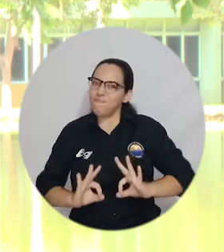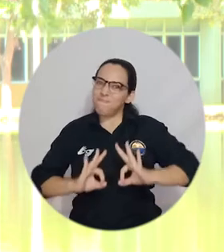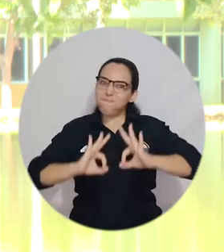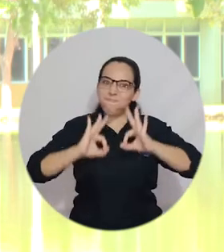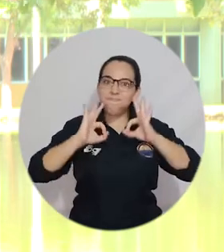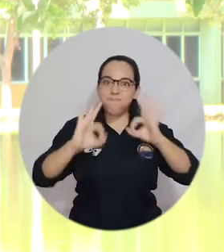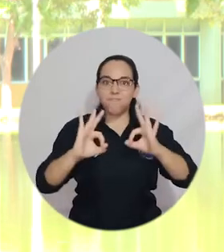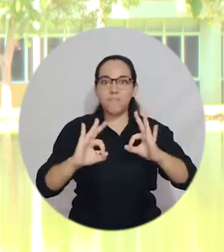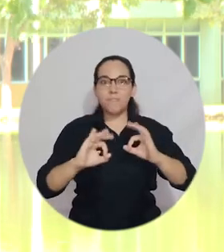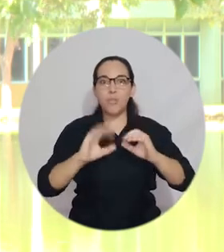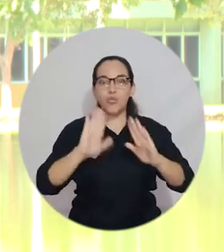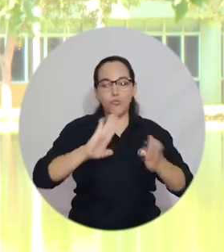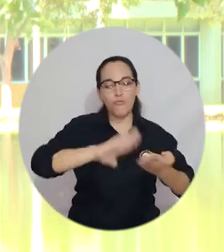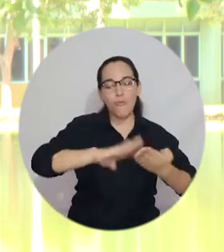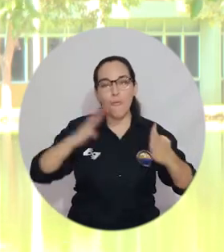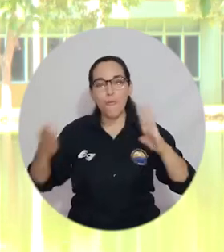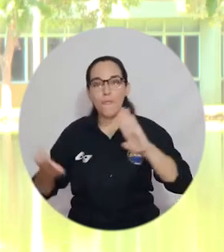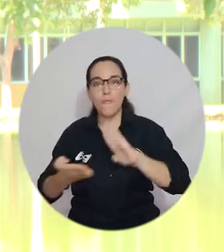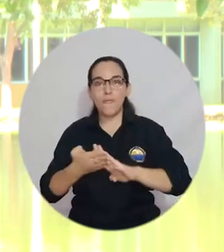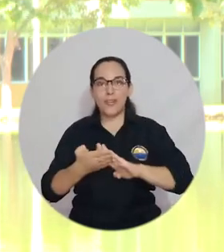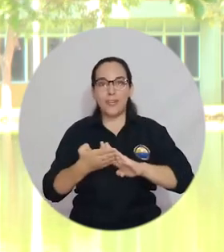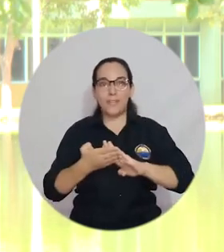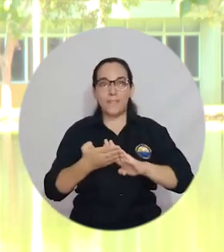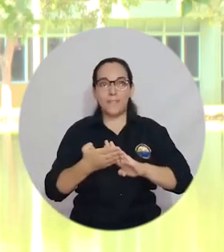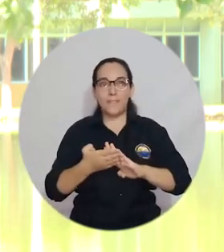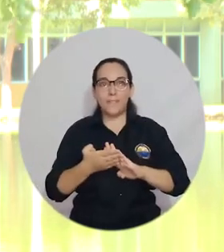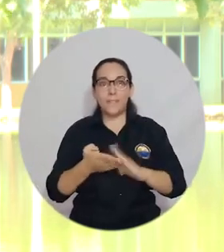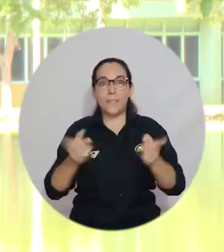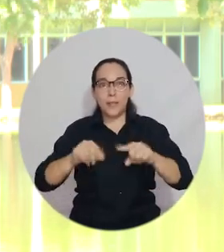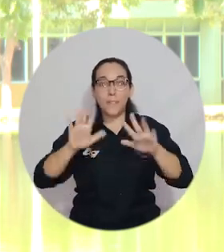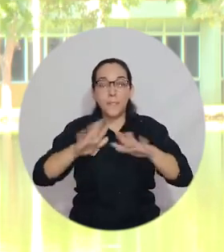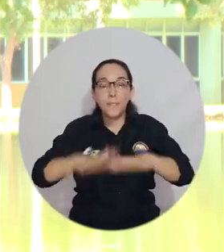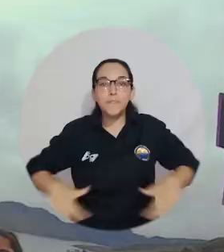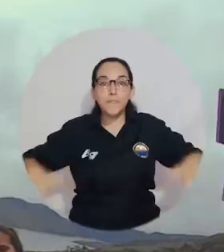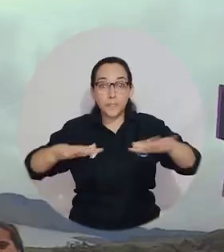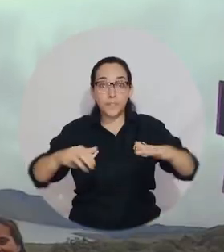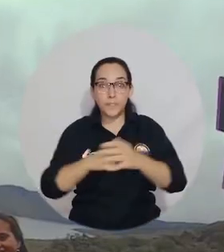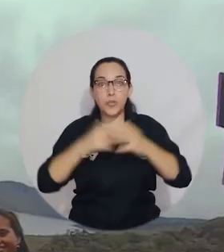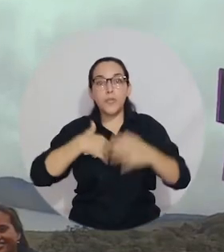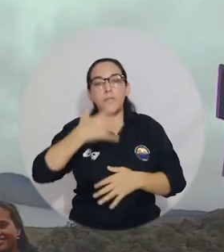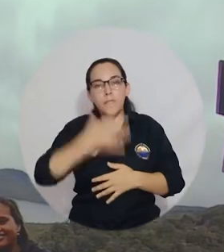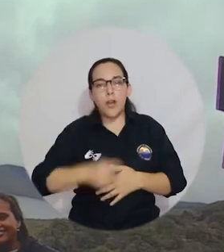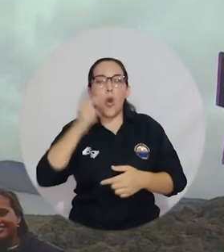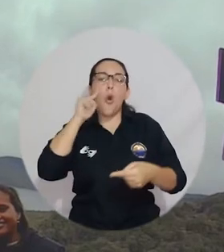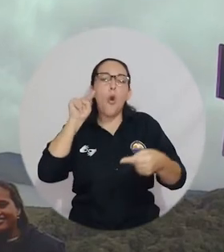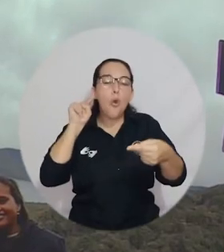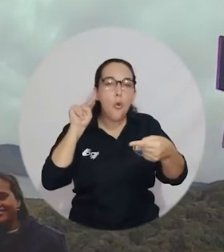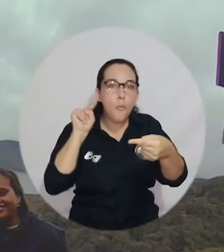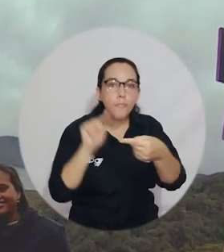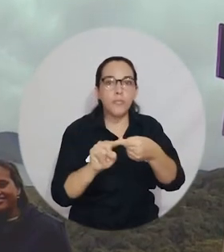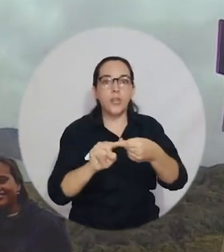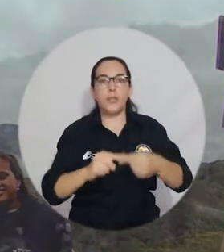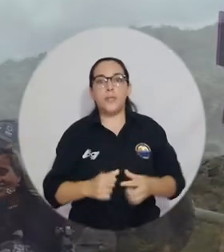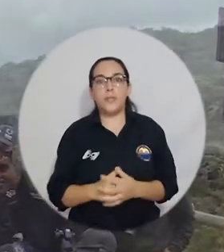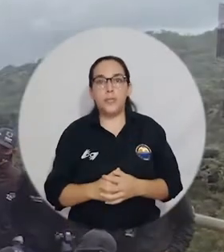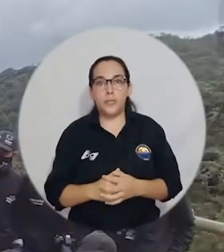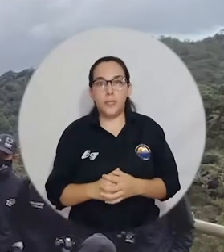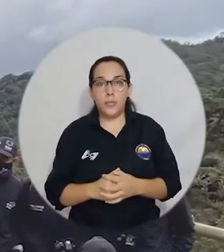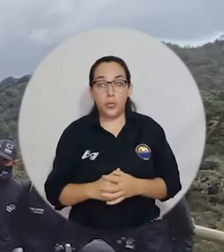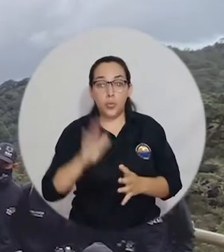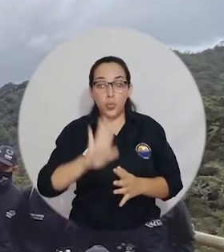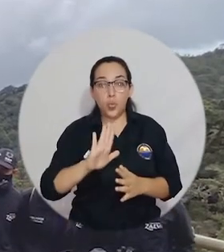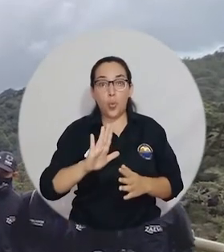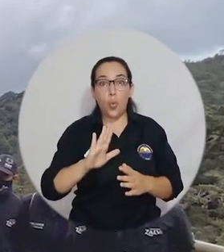para ayudar a las comunidades y al mismo ambiente que ese es mi gran interés en este momento. El real objetivo que se tiene con